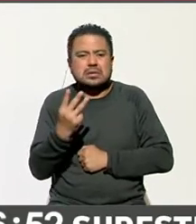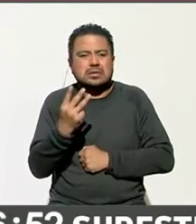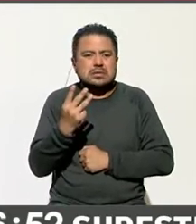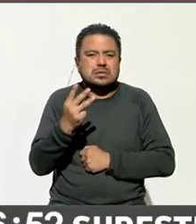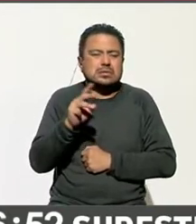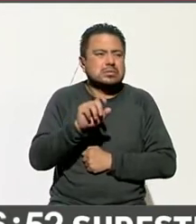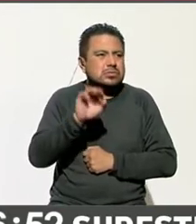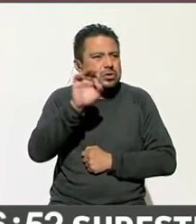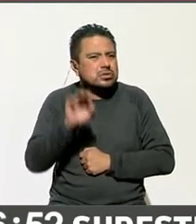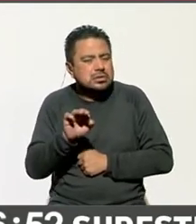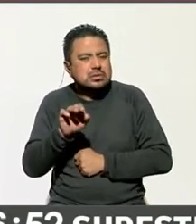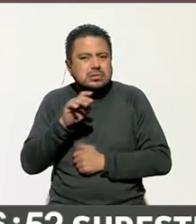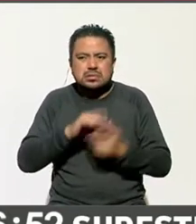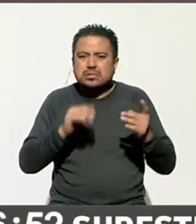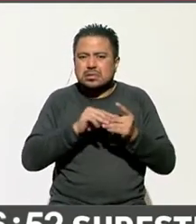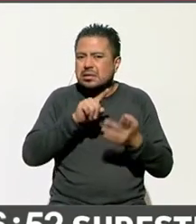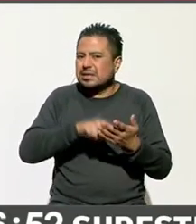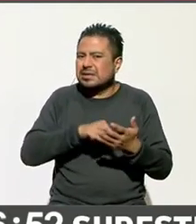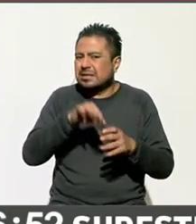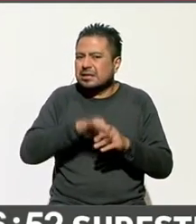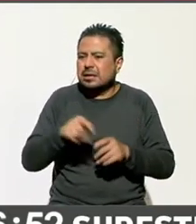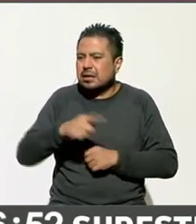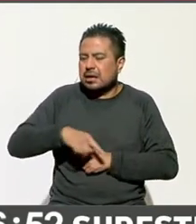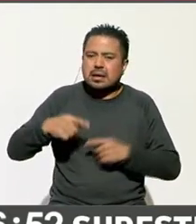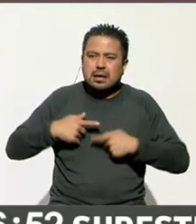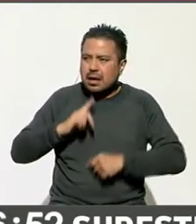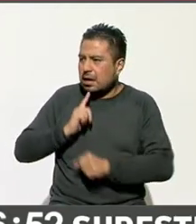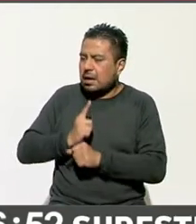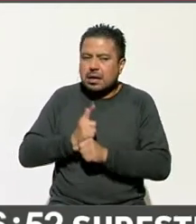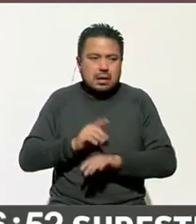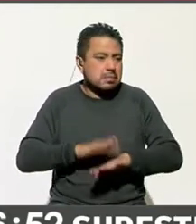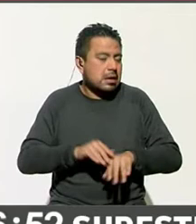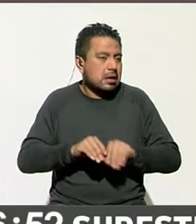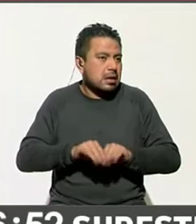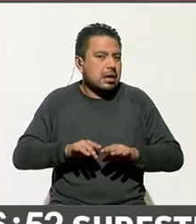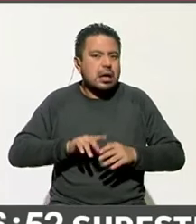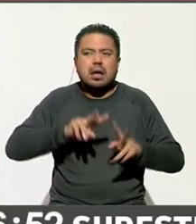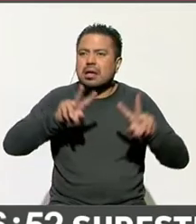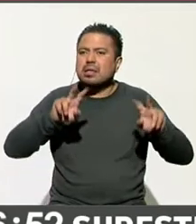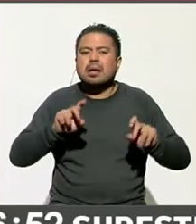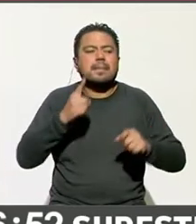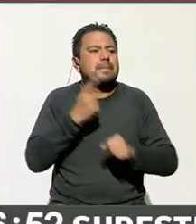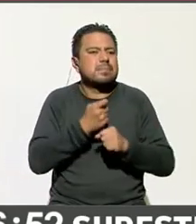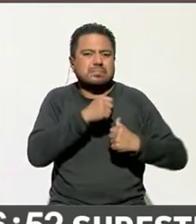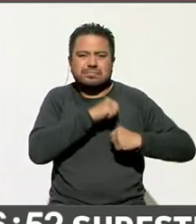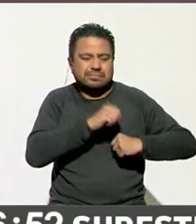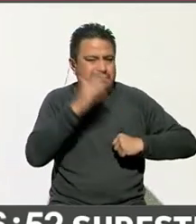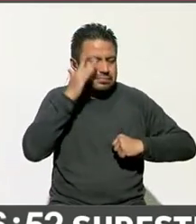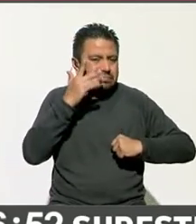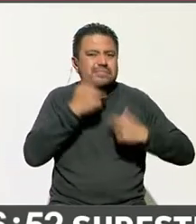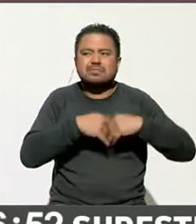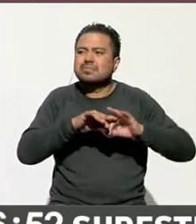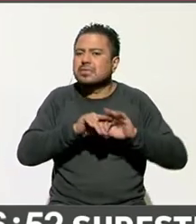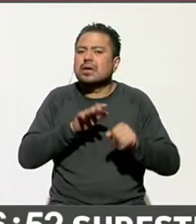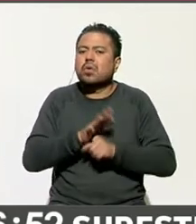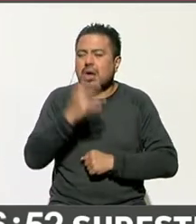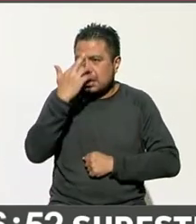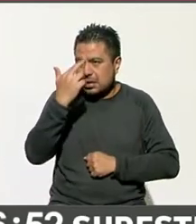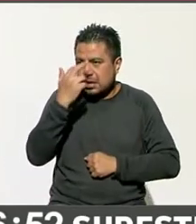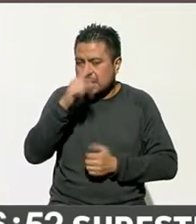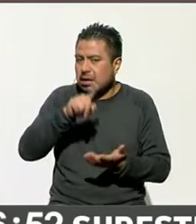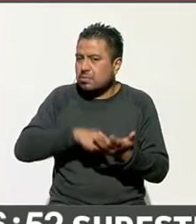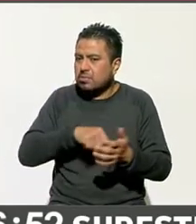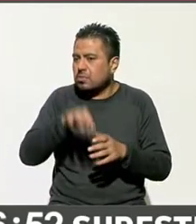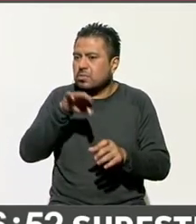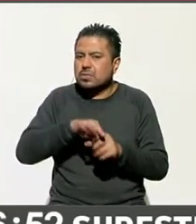Es decir, el lector distingue bastante bien cuáles son los temas, primero, que le importan, las razones por las que votó,